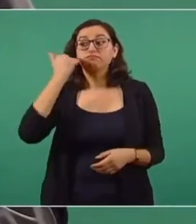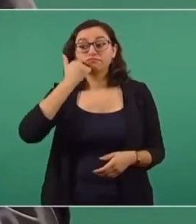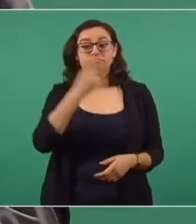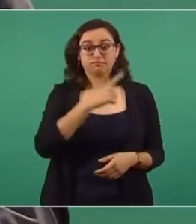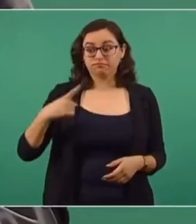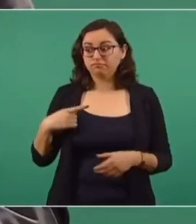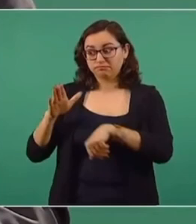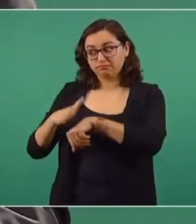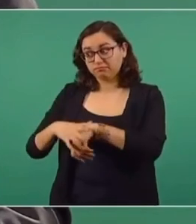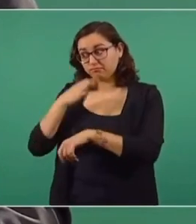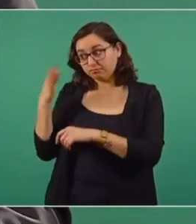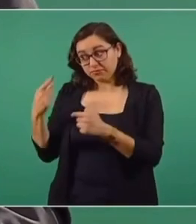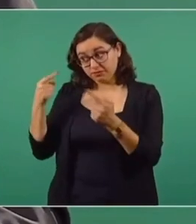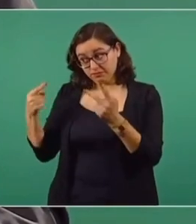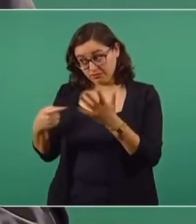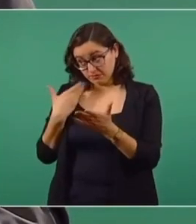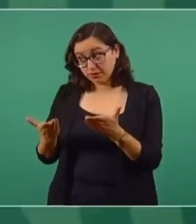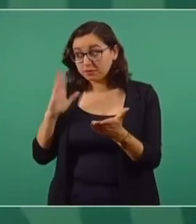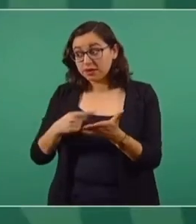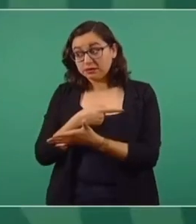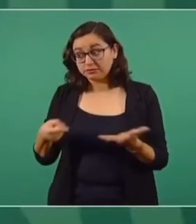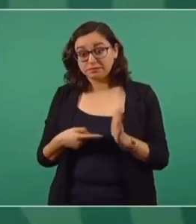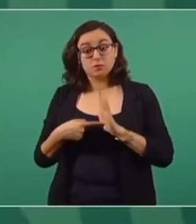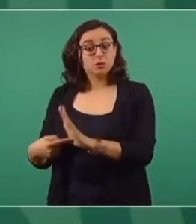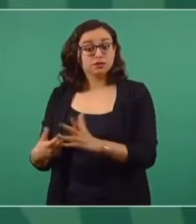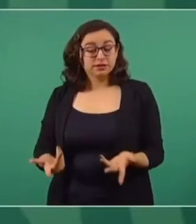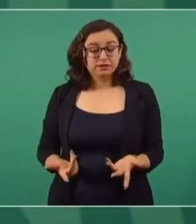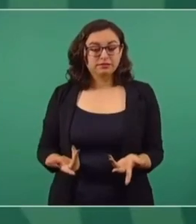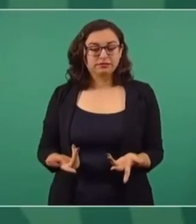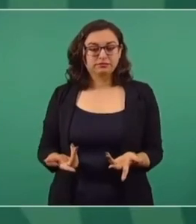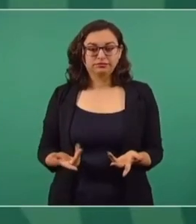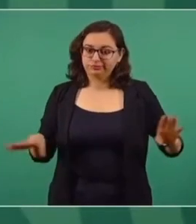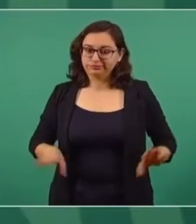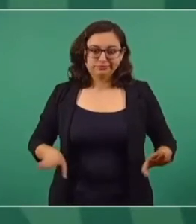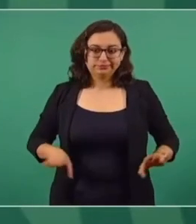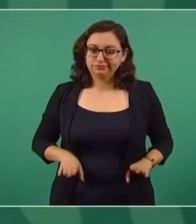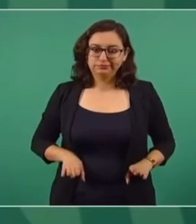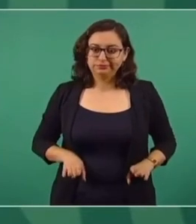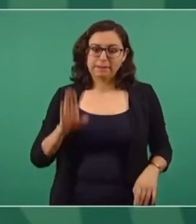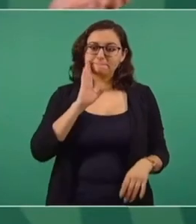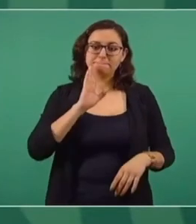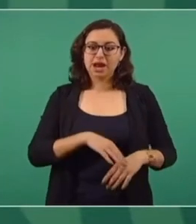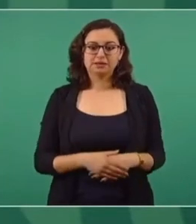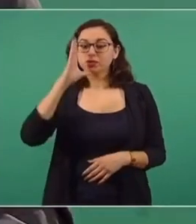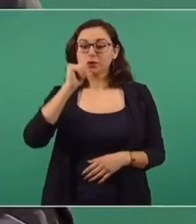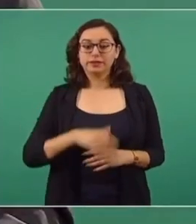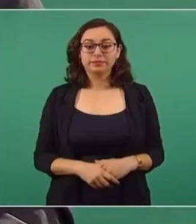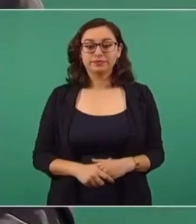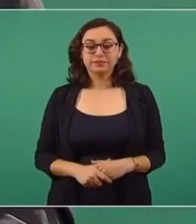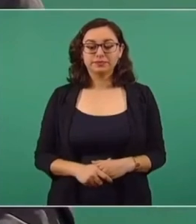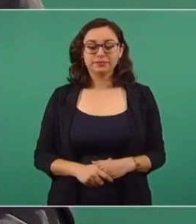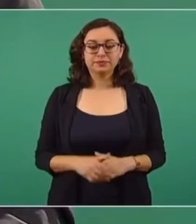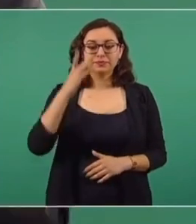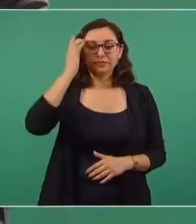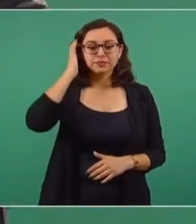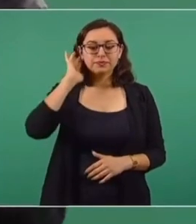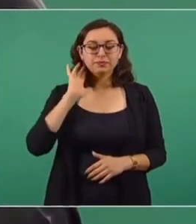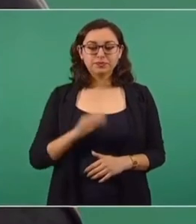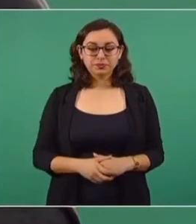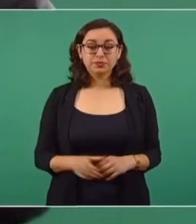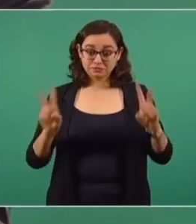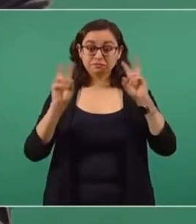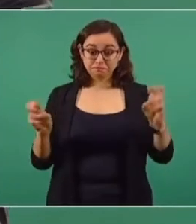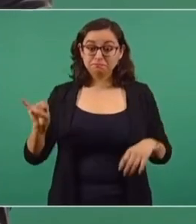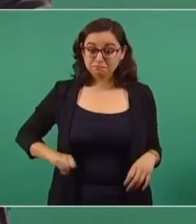que eso es indebido. No se puede dar ese ejemplo en una universidad. Entonces, es